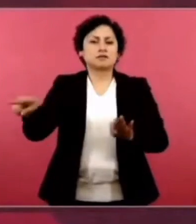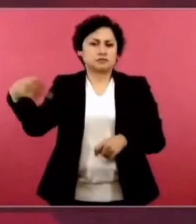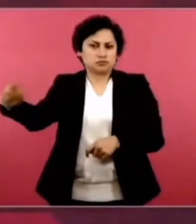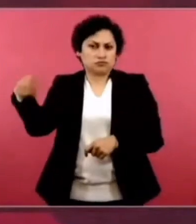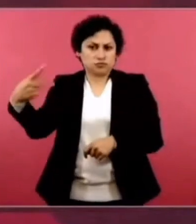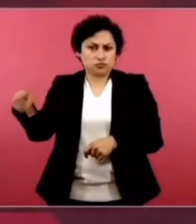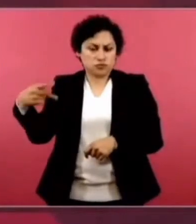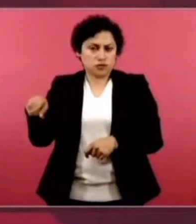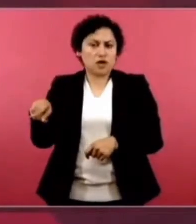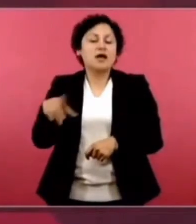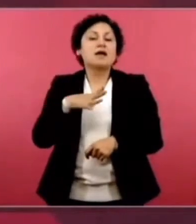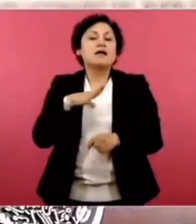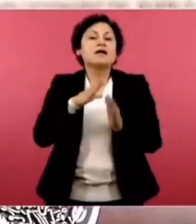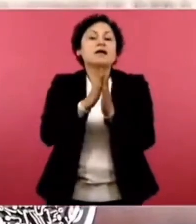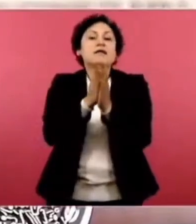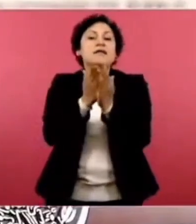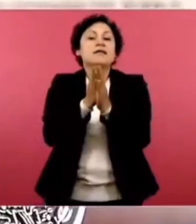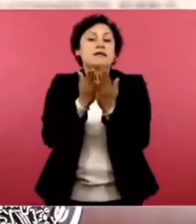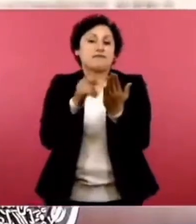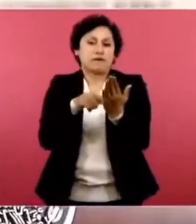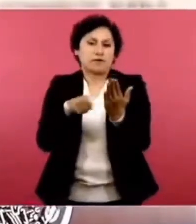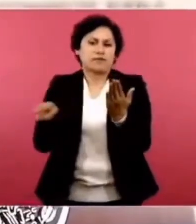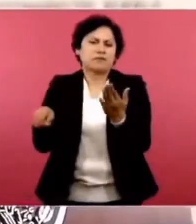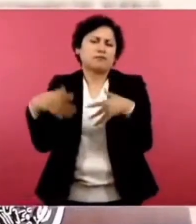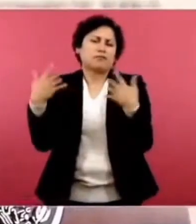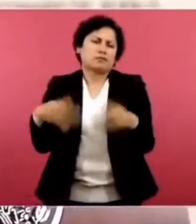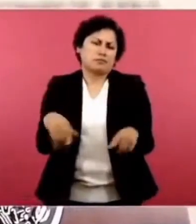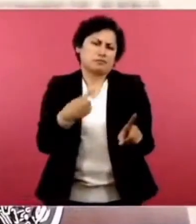Tiene un libro, tiene varios,